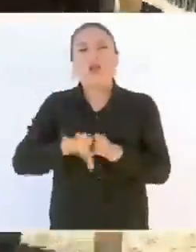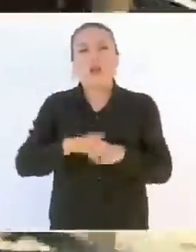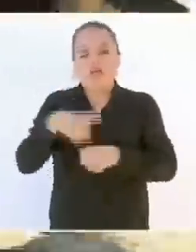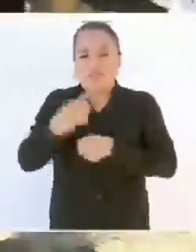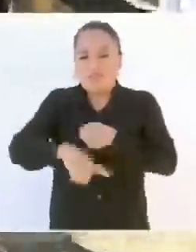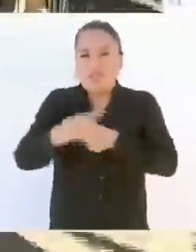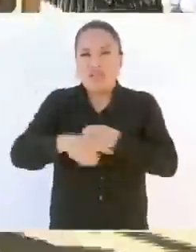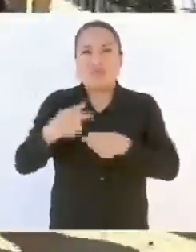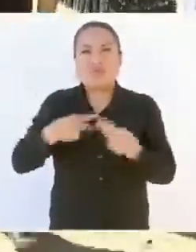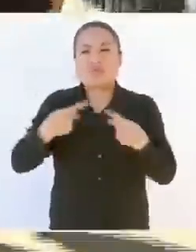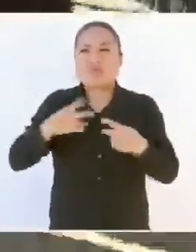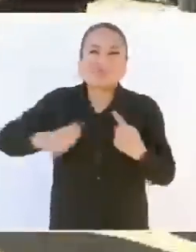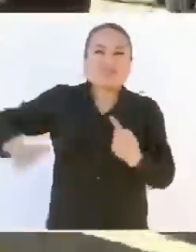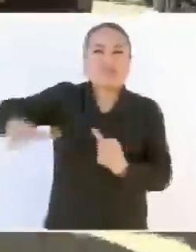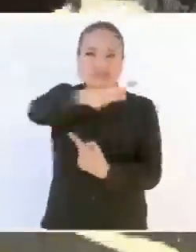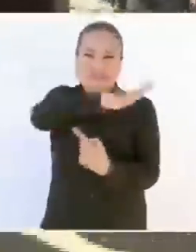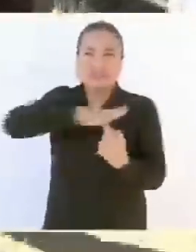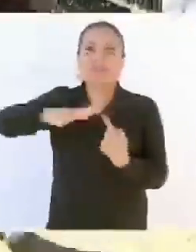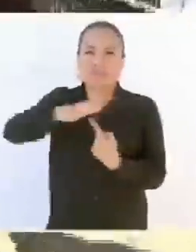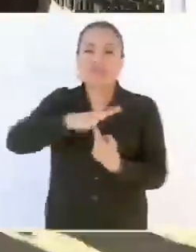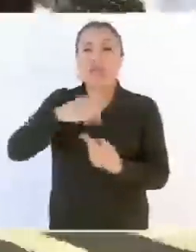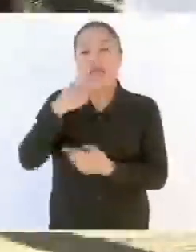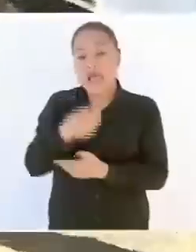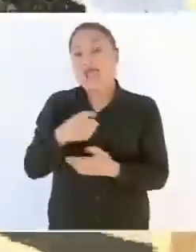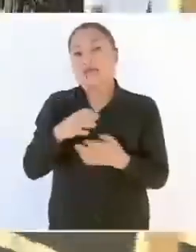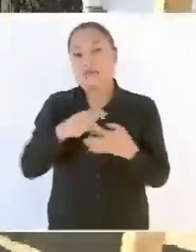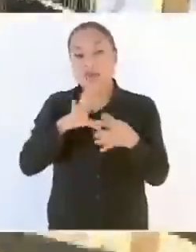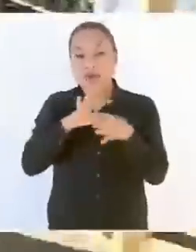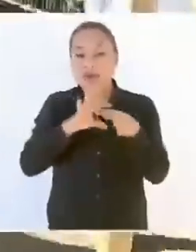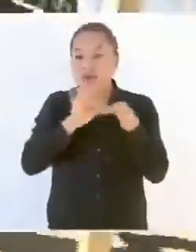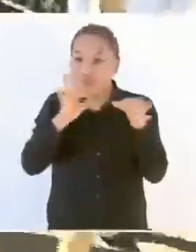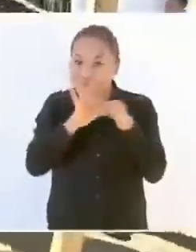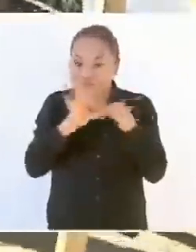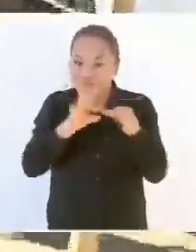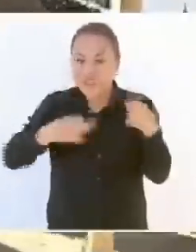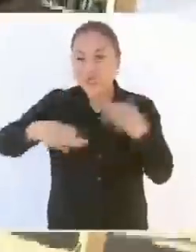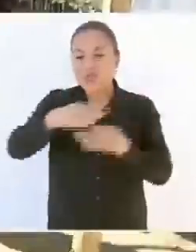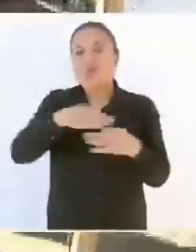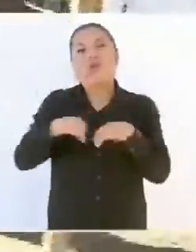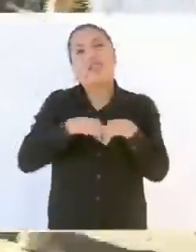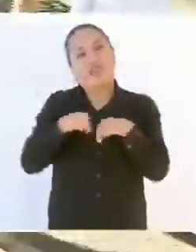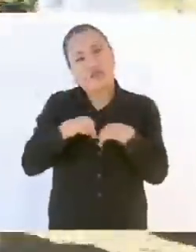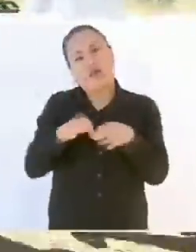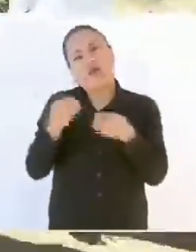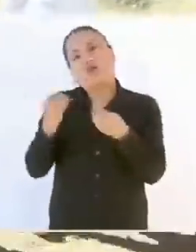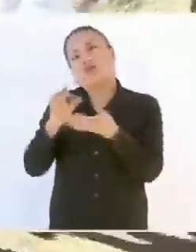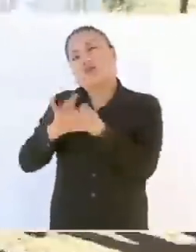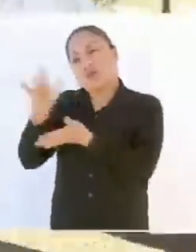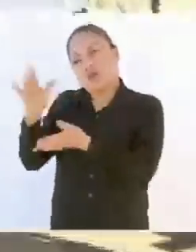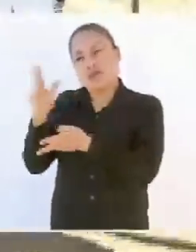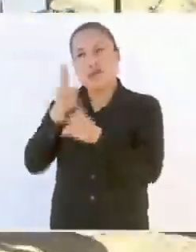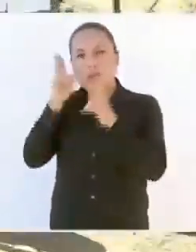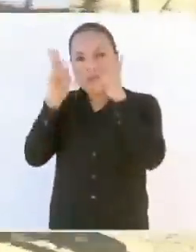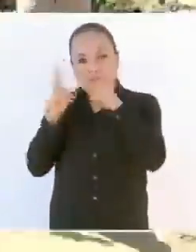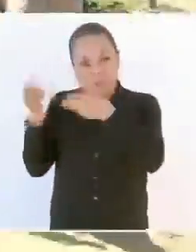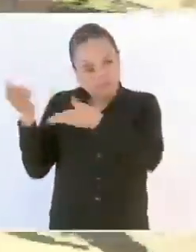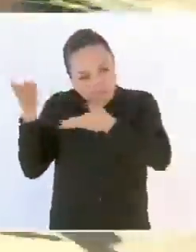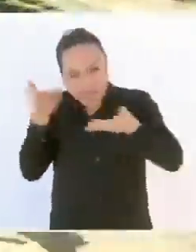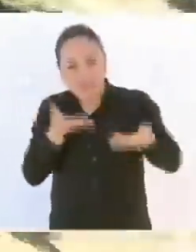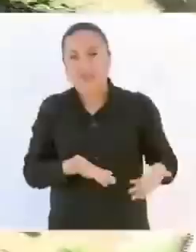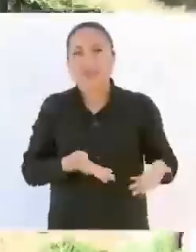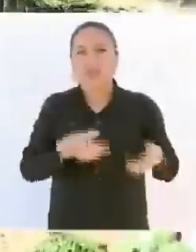medio ambiente Esto a grandes rasgos Señor presidente Es el resultado del trabajo Muchísimas gracias por su visita Aquí tenemos